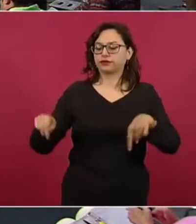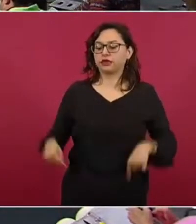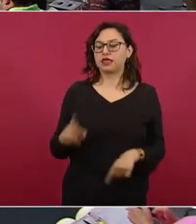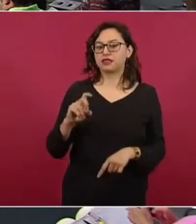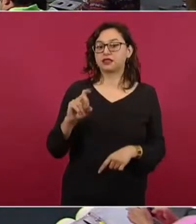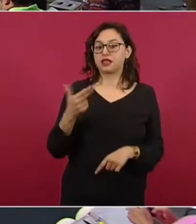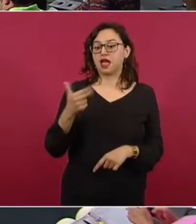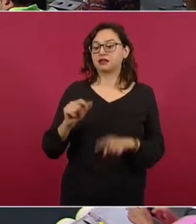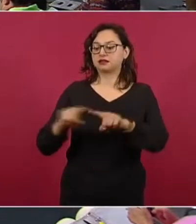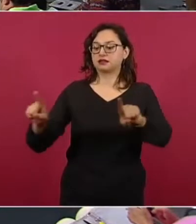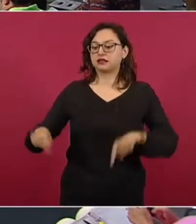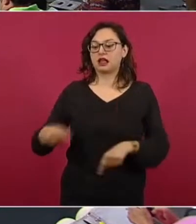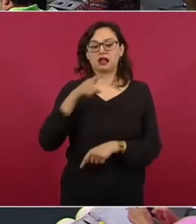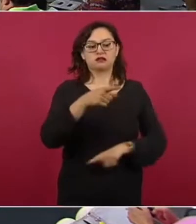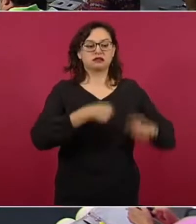Gracias. Gracias.